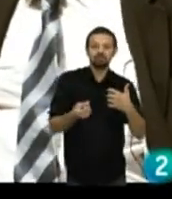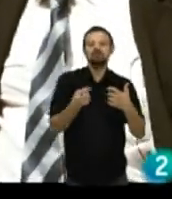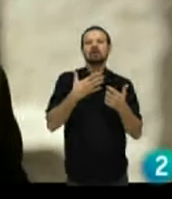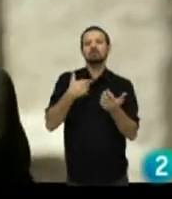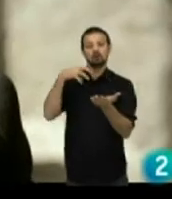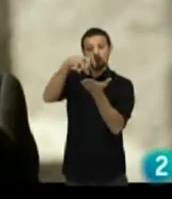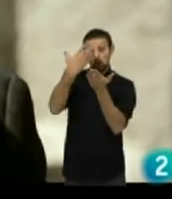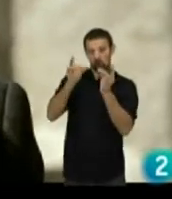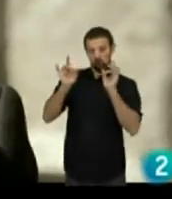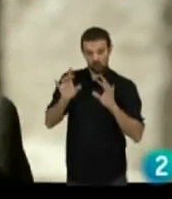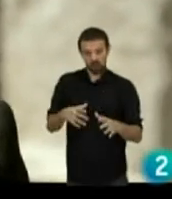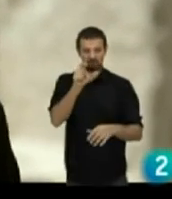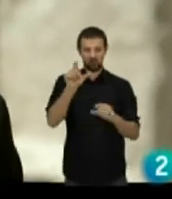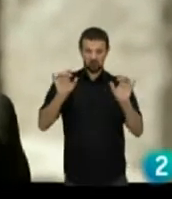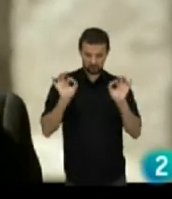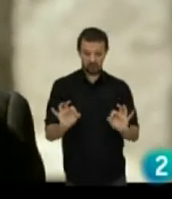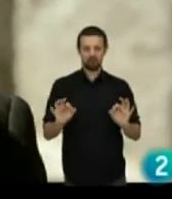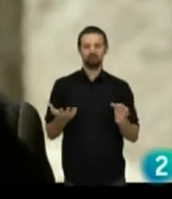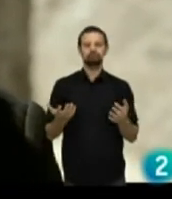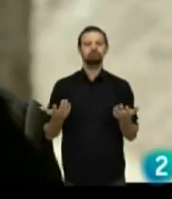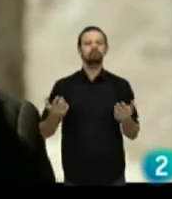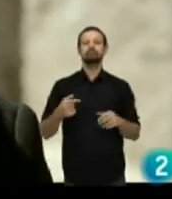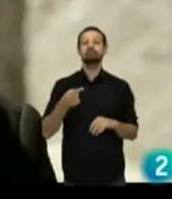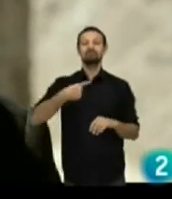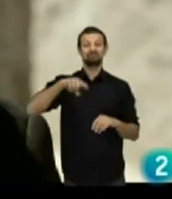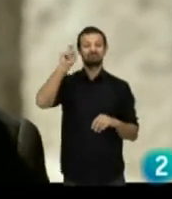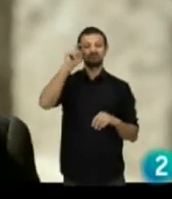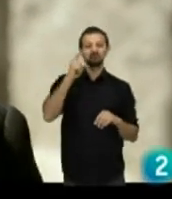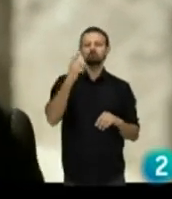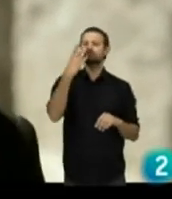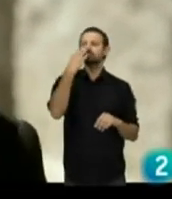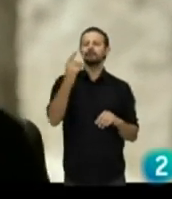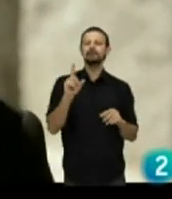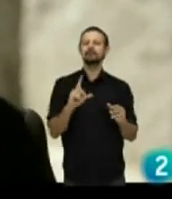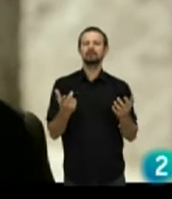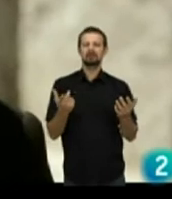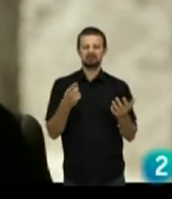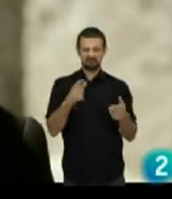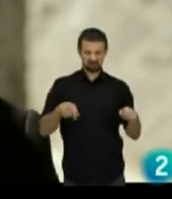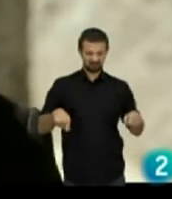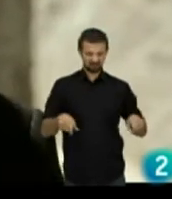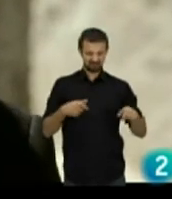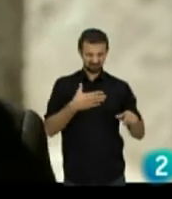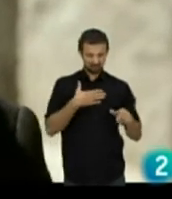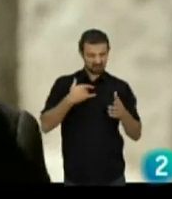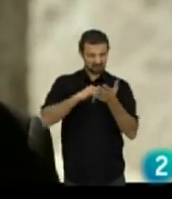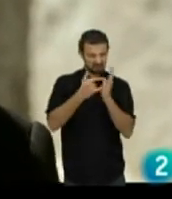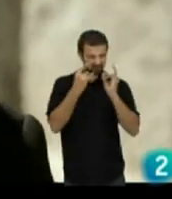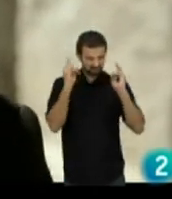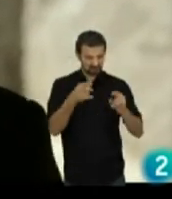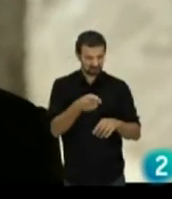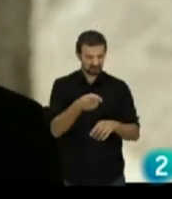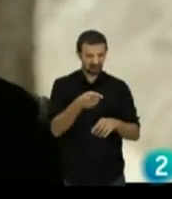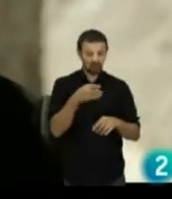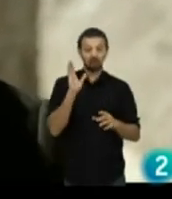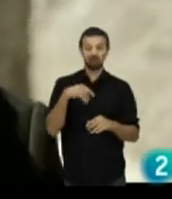con la misma gente. Y había profesores que no entendían cómo un individuo en silla de ruedas quería ser Ingeniería Técnica Forestal, ¿no? Y al final lo conseguí.